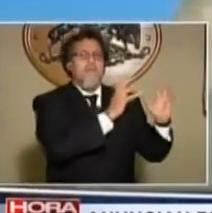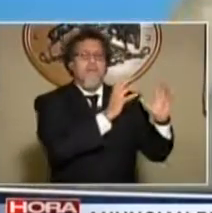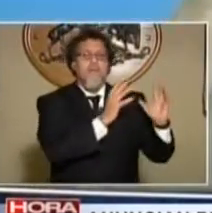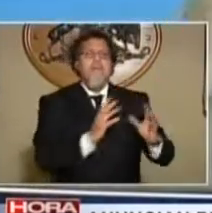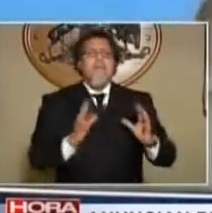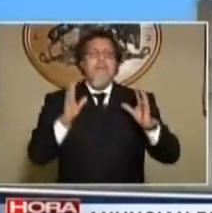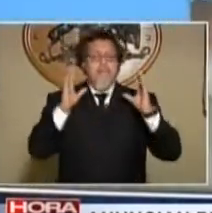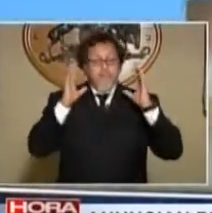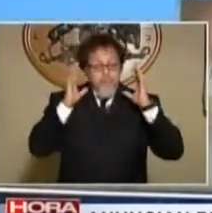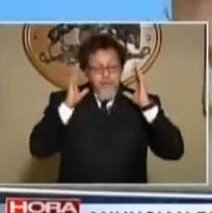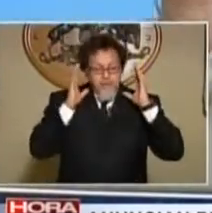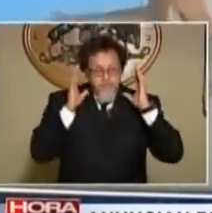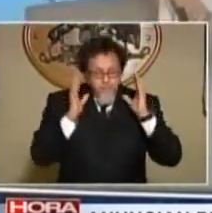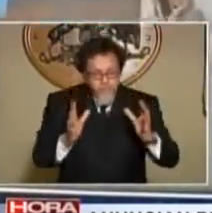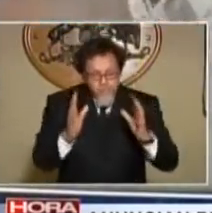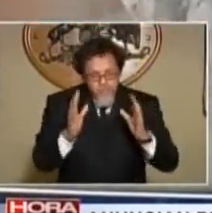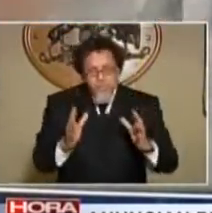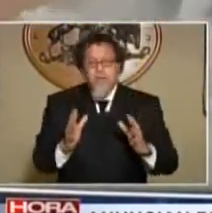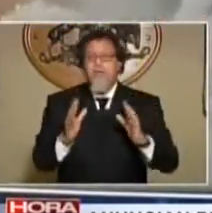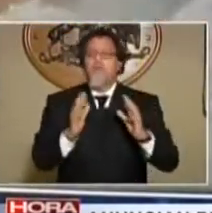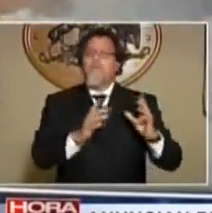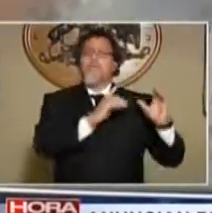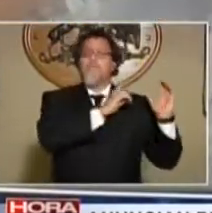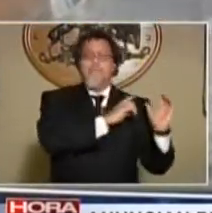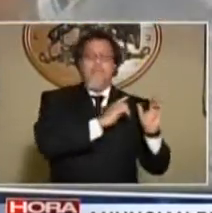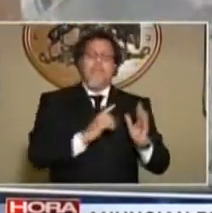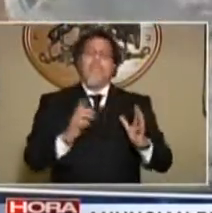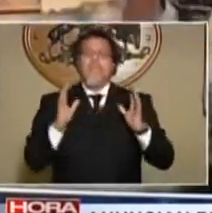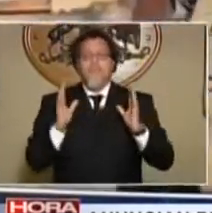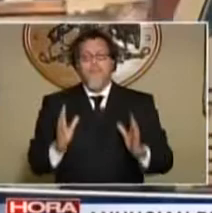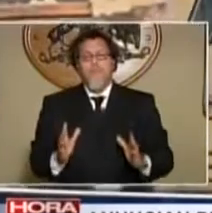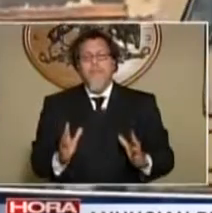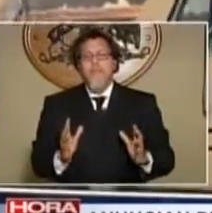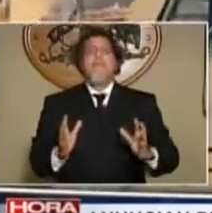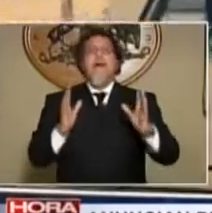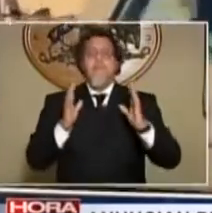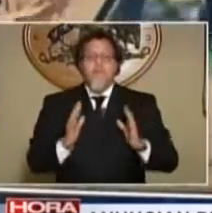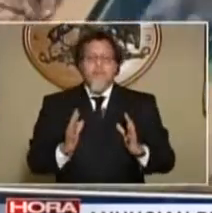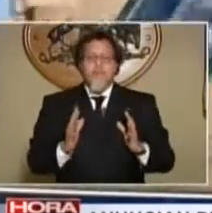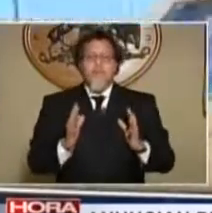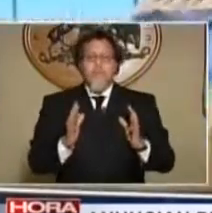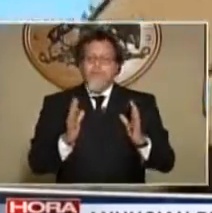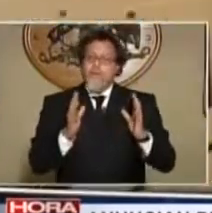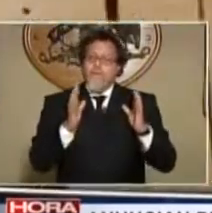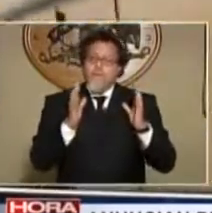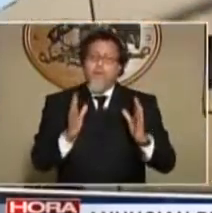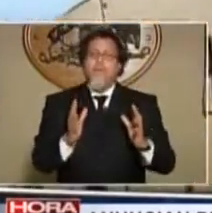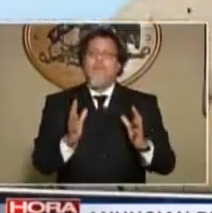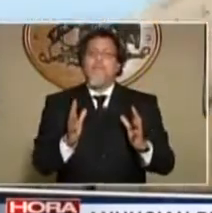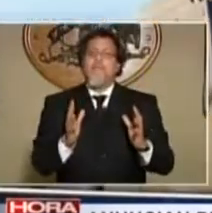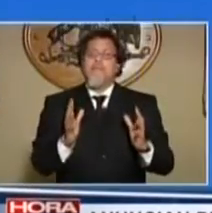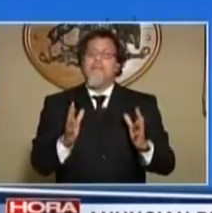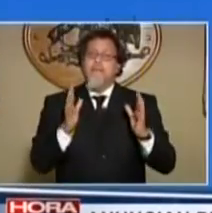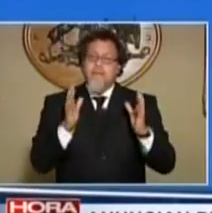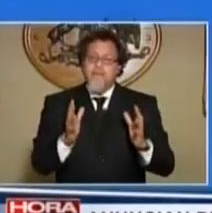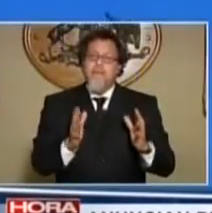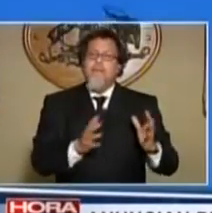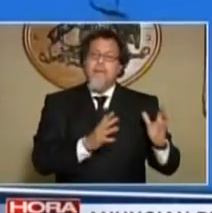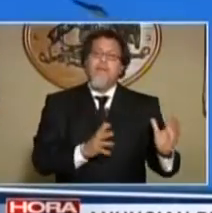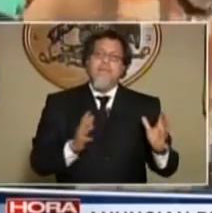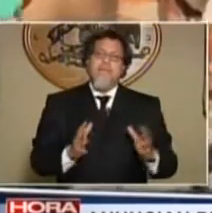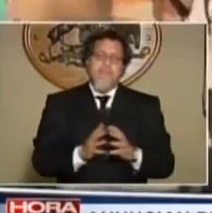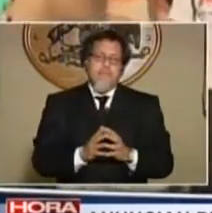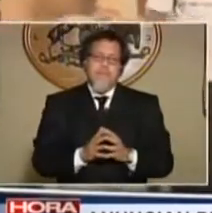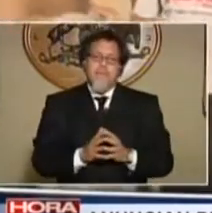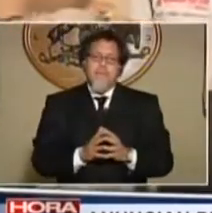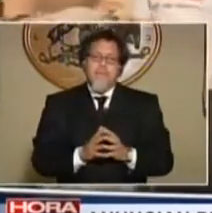en Rodelillo del Salto. Y el enfoque que dio el gobierno del presidente Piñera en esa oportunidad, a mi juicio, es un enfoque que podría servir de base